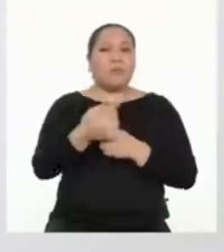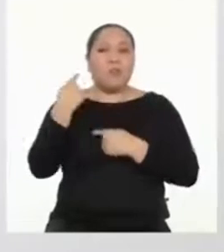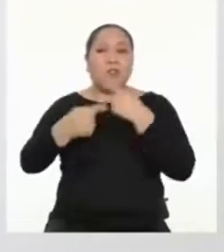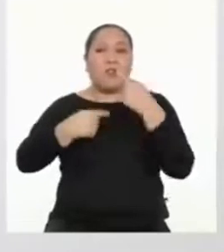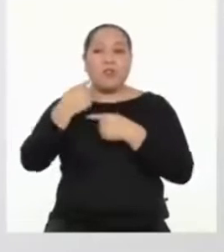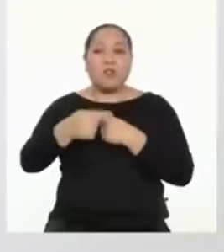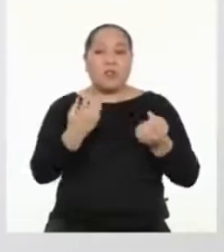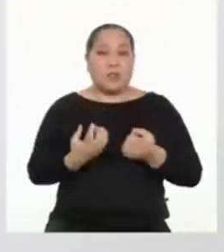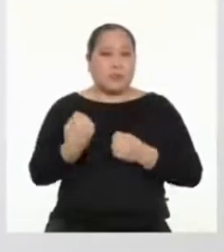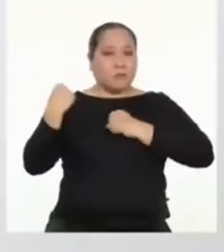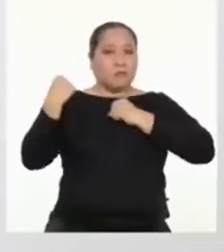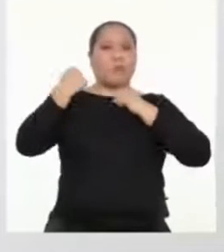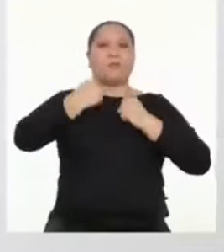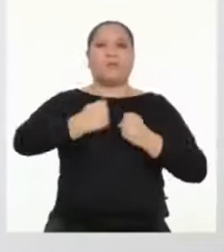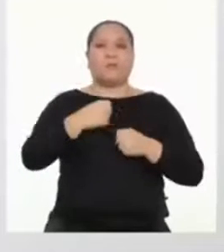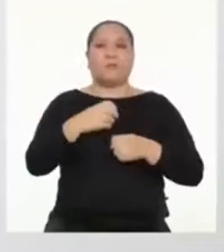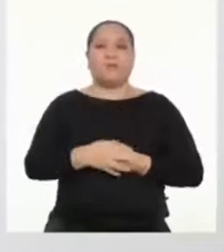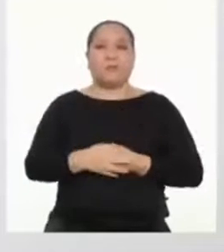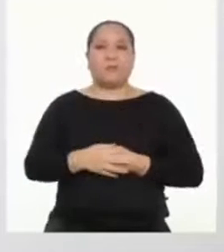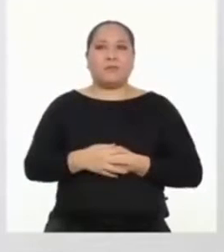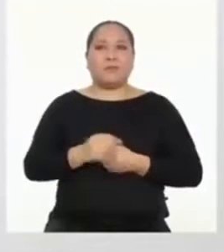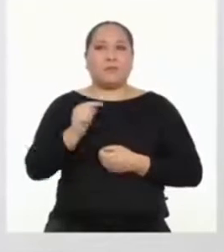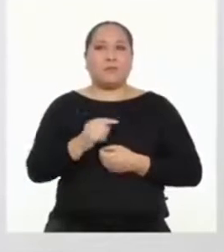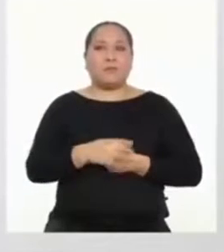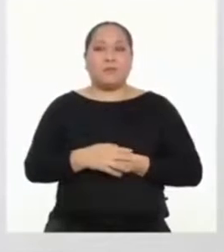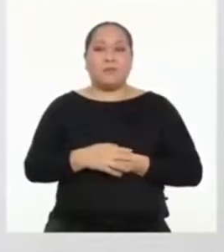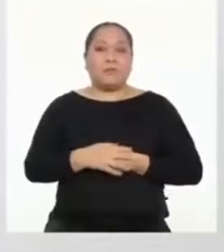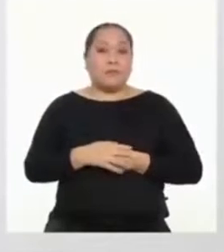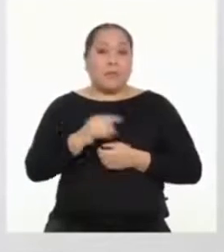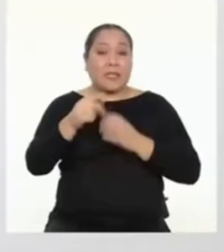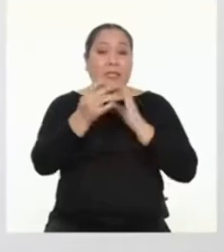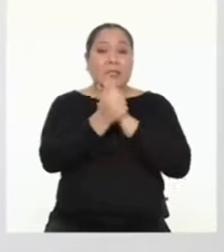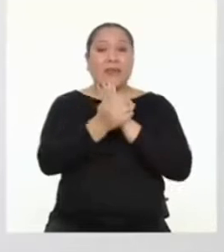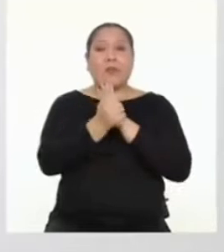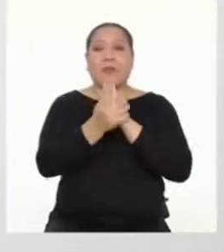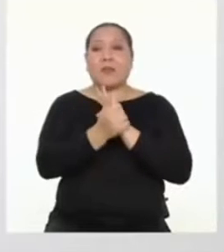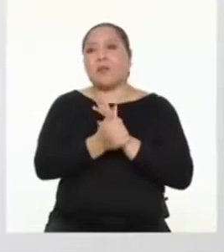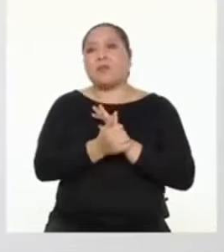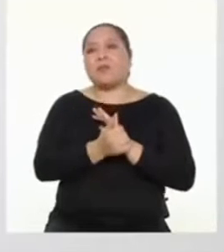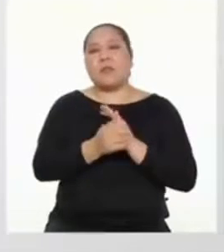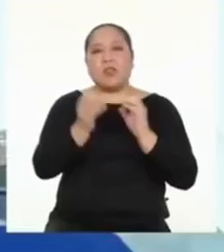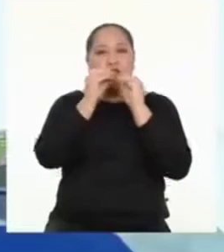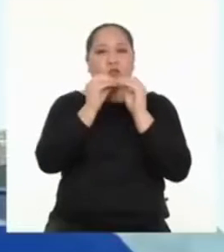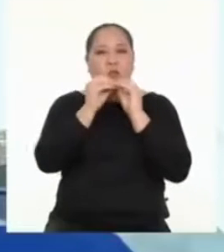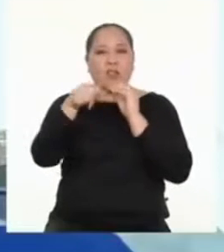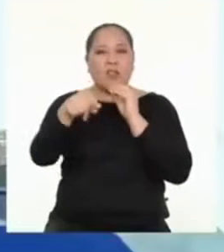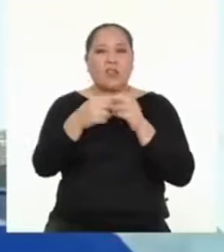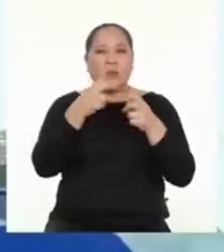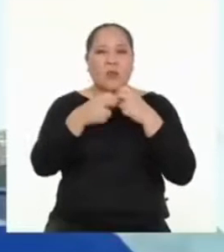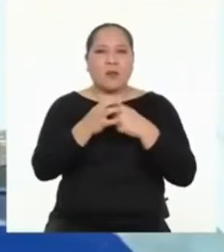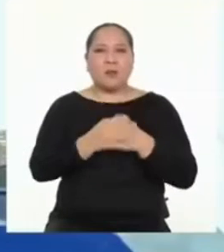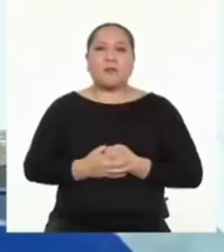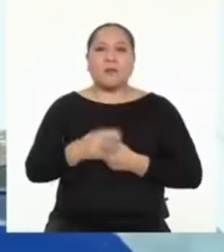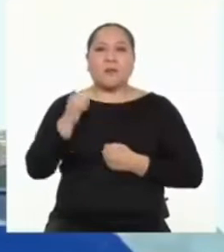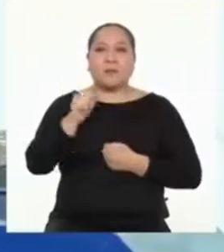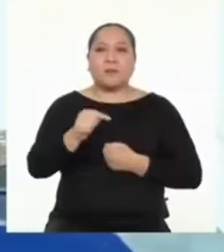cada día nos hacemos más fuertes y más seguras y seguros de nuestras habilidades para superar los obstáculos. ¿Hay algo